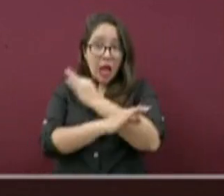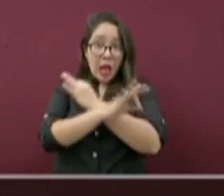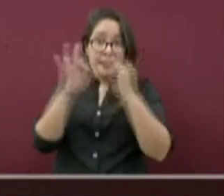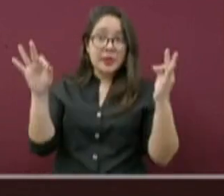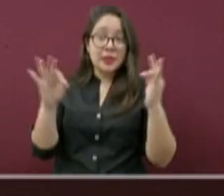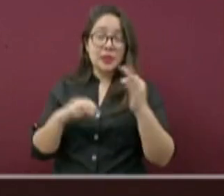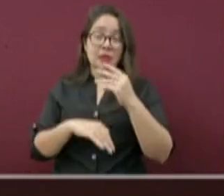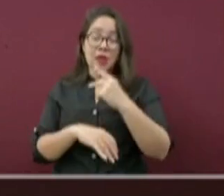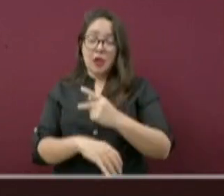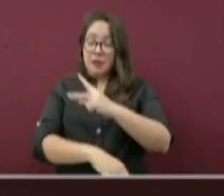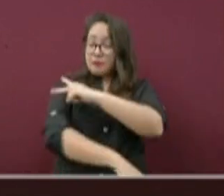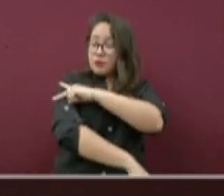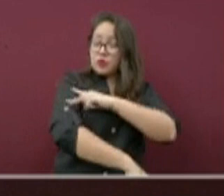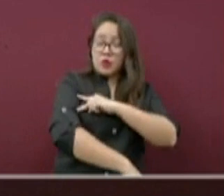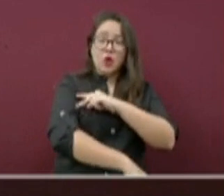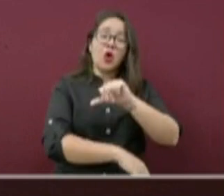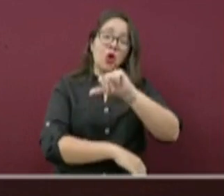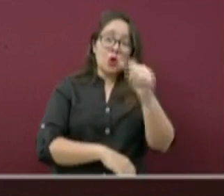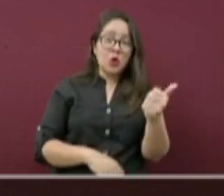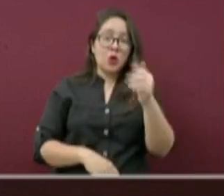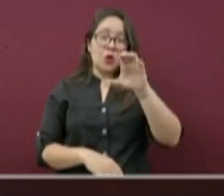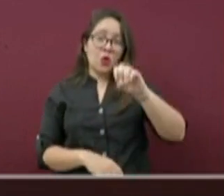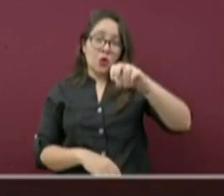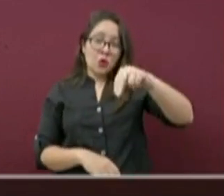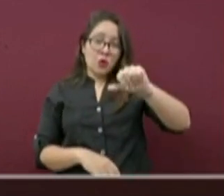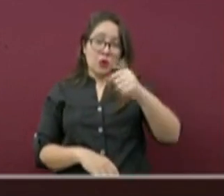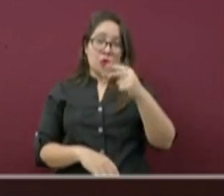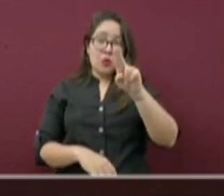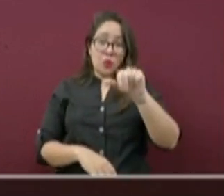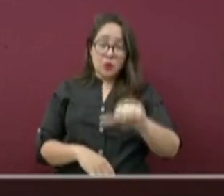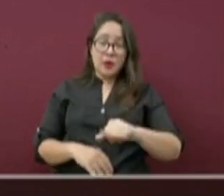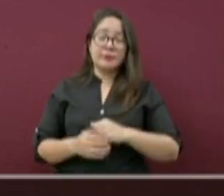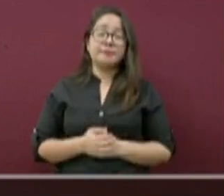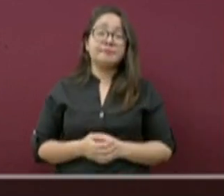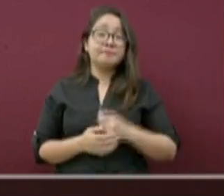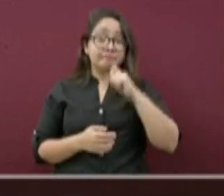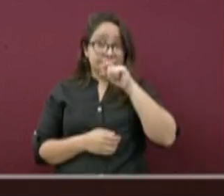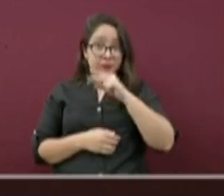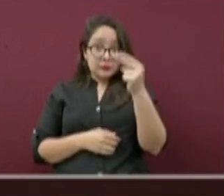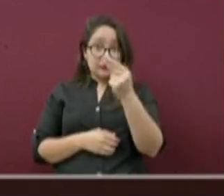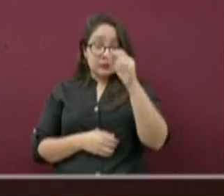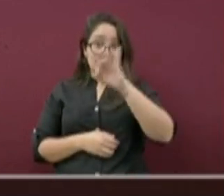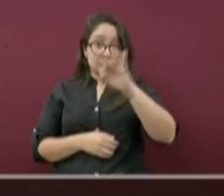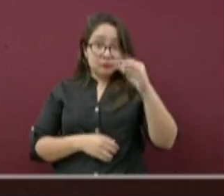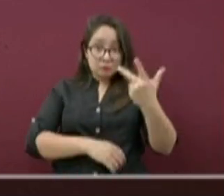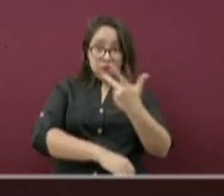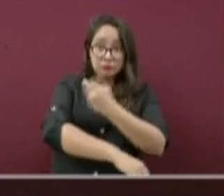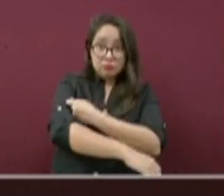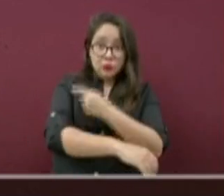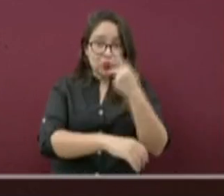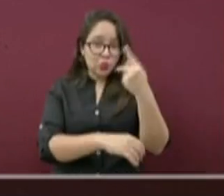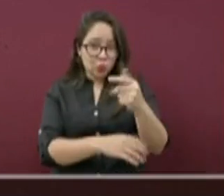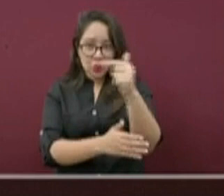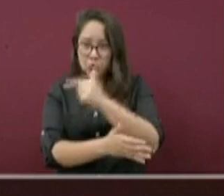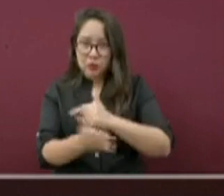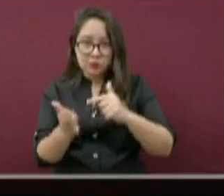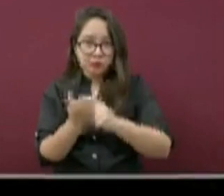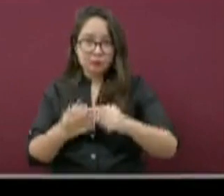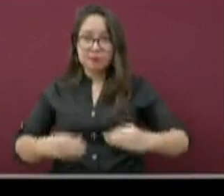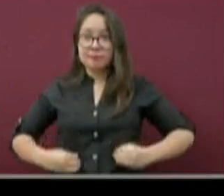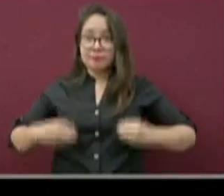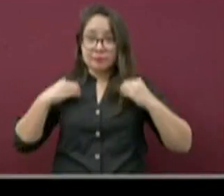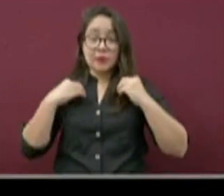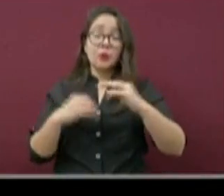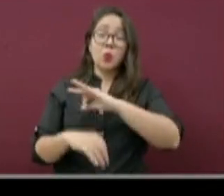Civil y Conagua. Si requieren más información sobre las fechas de vacunación cerca del lugar en donde vive, puede